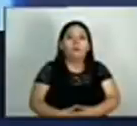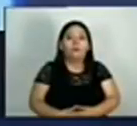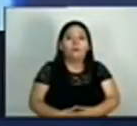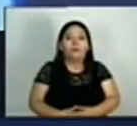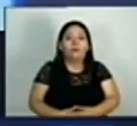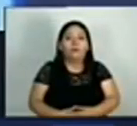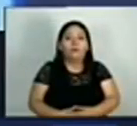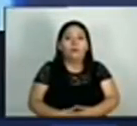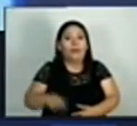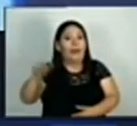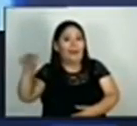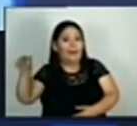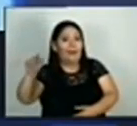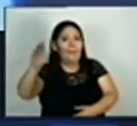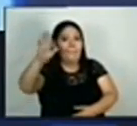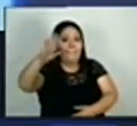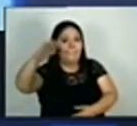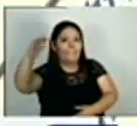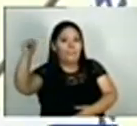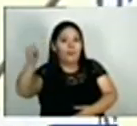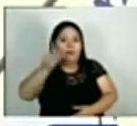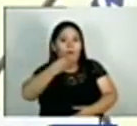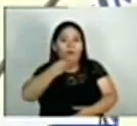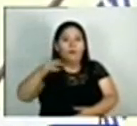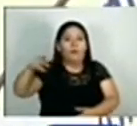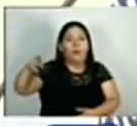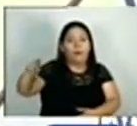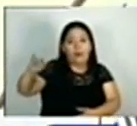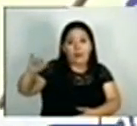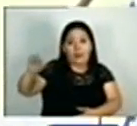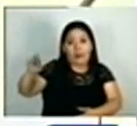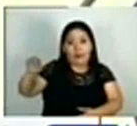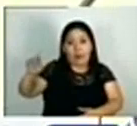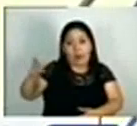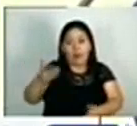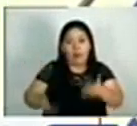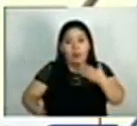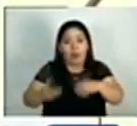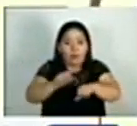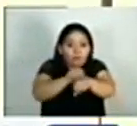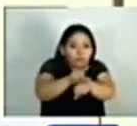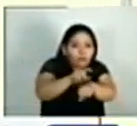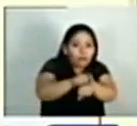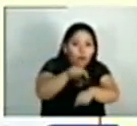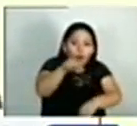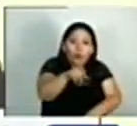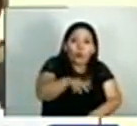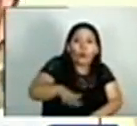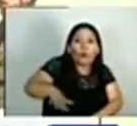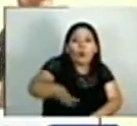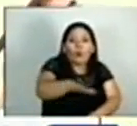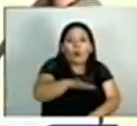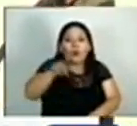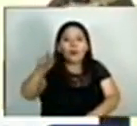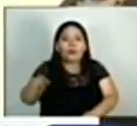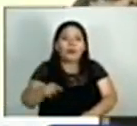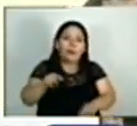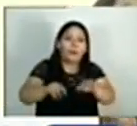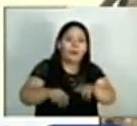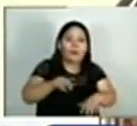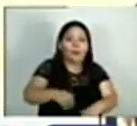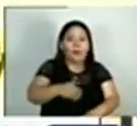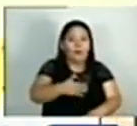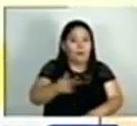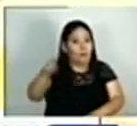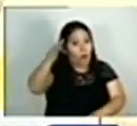Mientras Israel se prepara para una posible operación terrestre en la Franja de Gaza, secretario de Estado de los Estados Unidos, Anthony